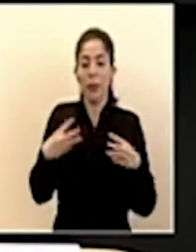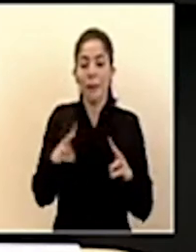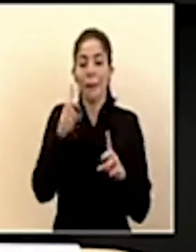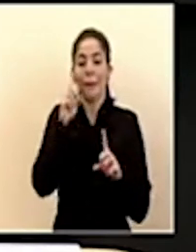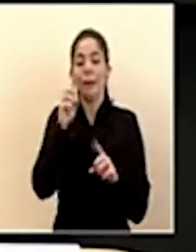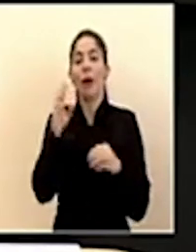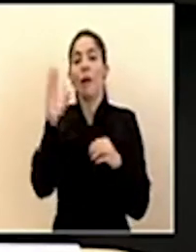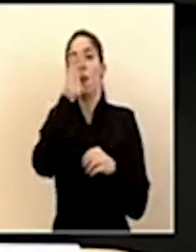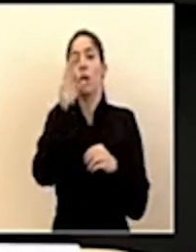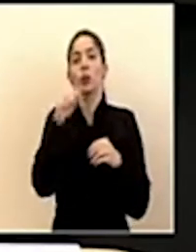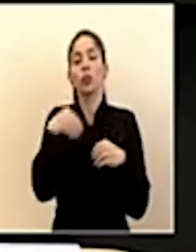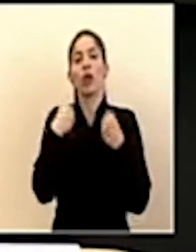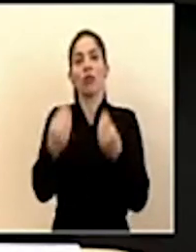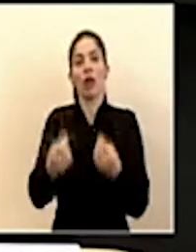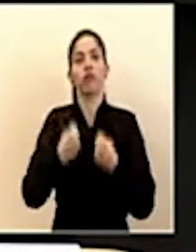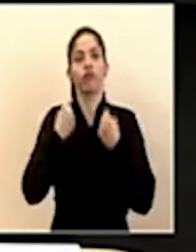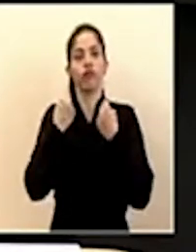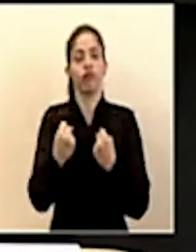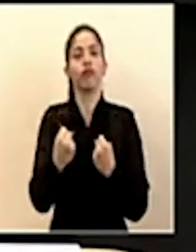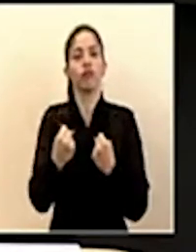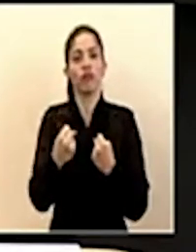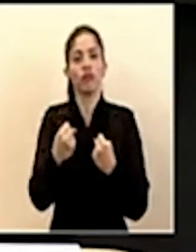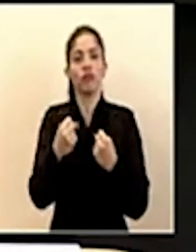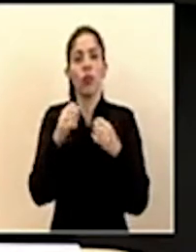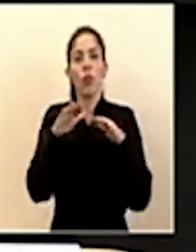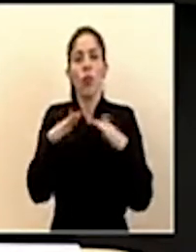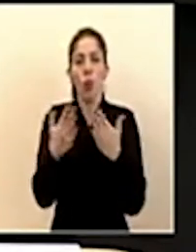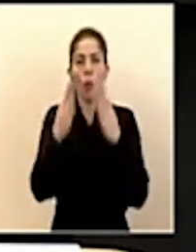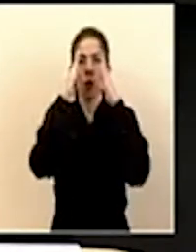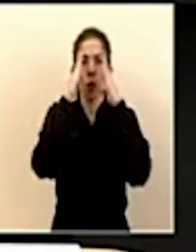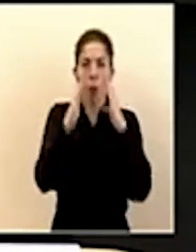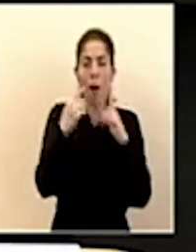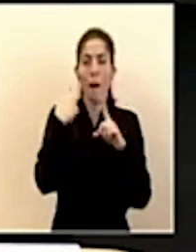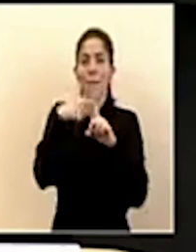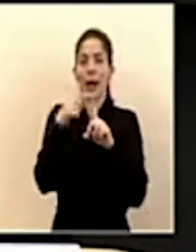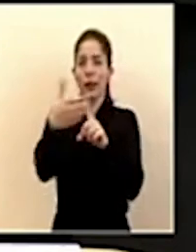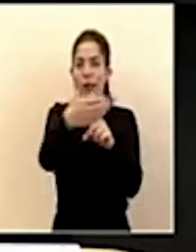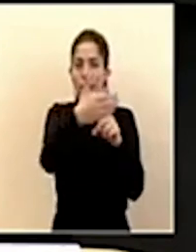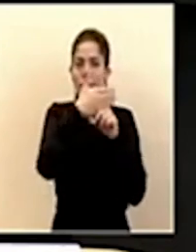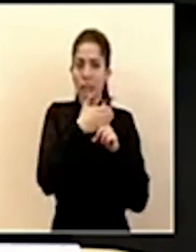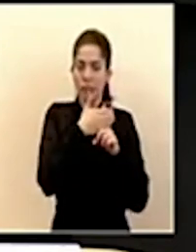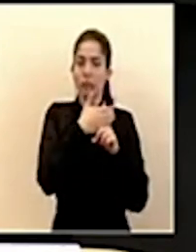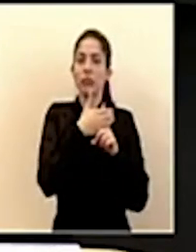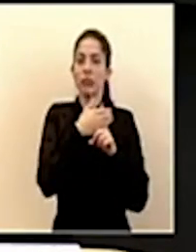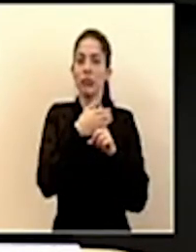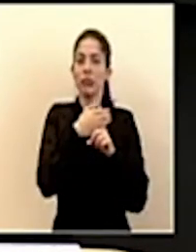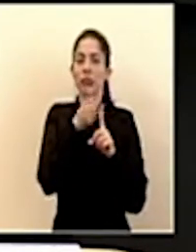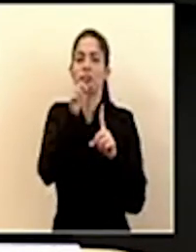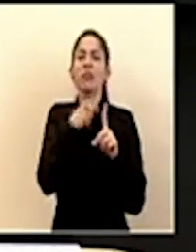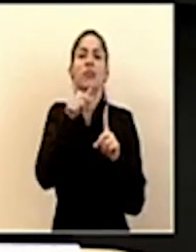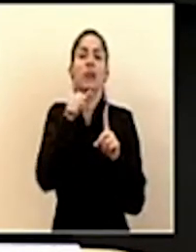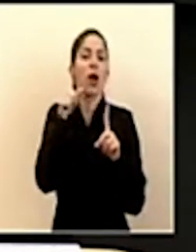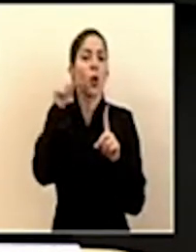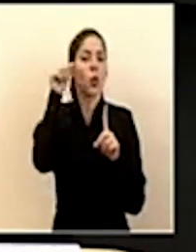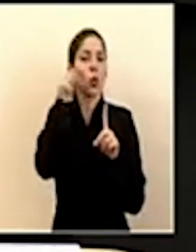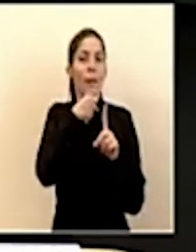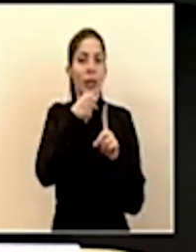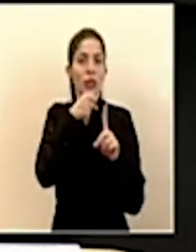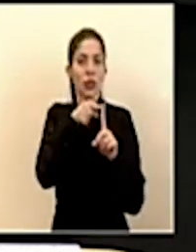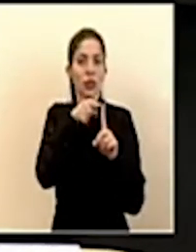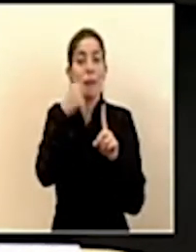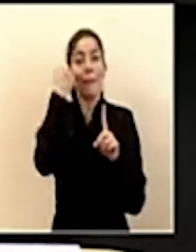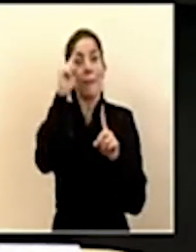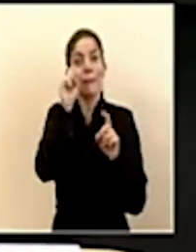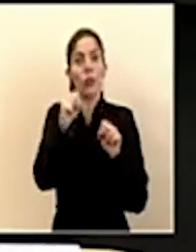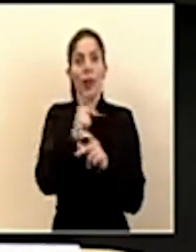fortalecer lo que es la atención y el aislamiento de los adultos mayores en aras de